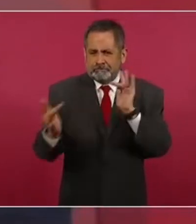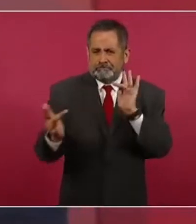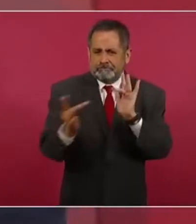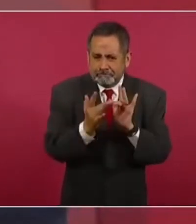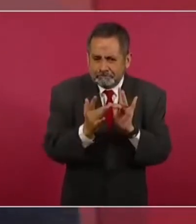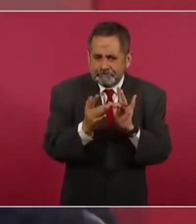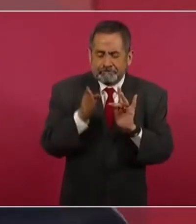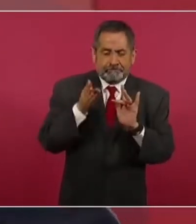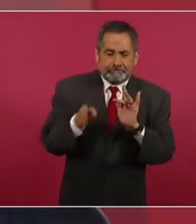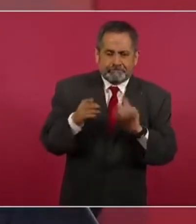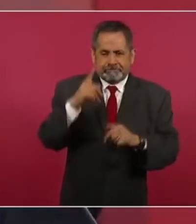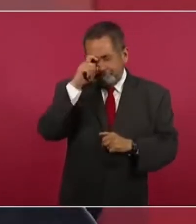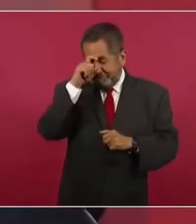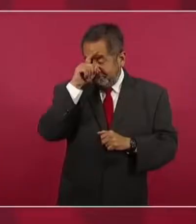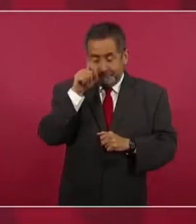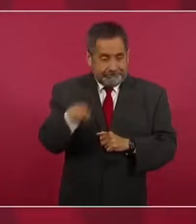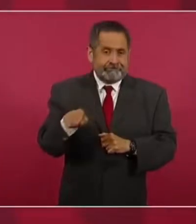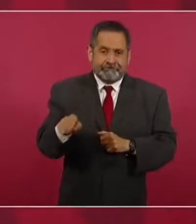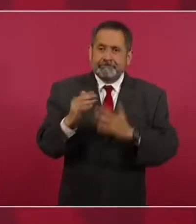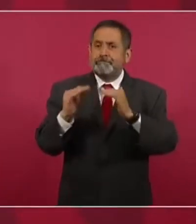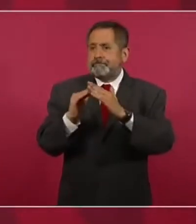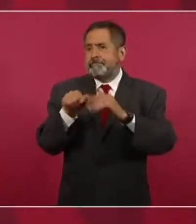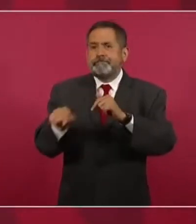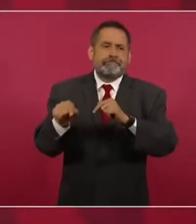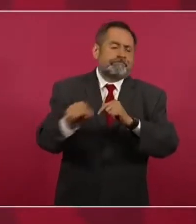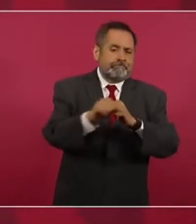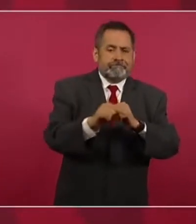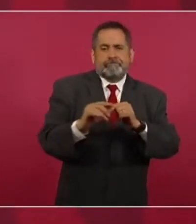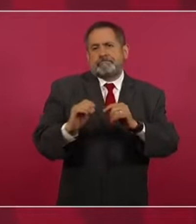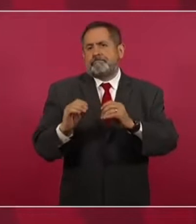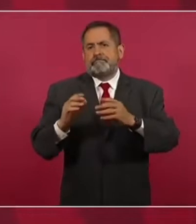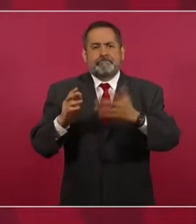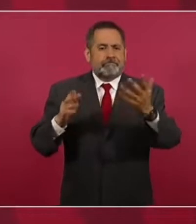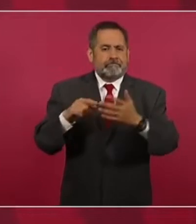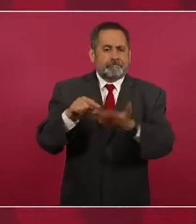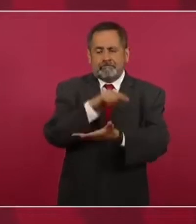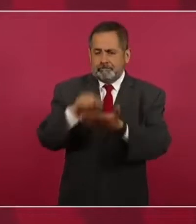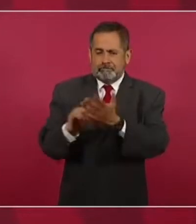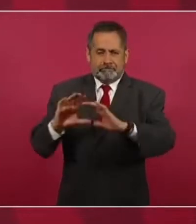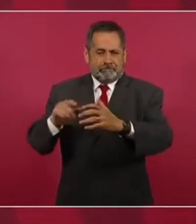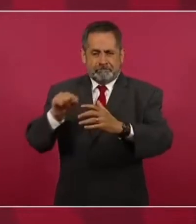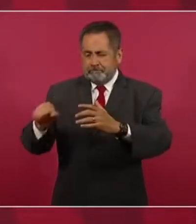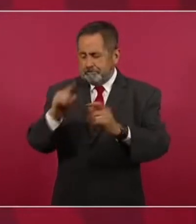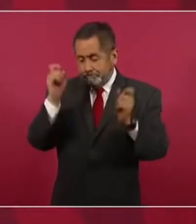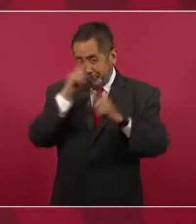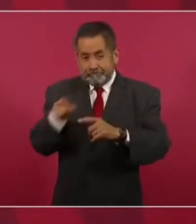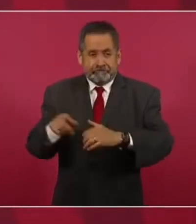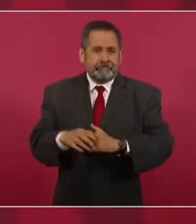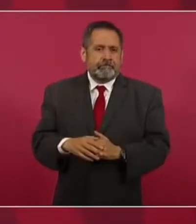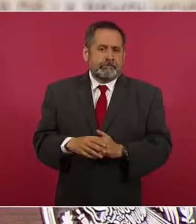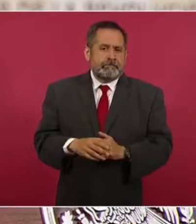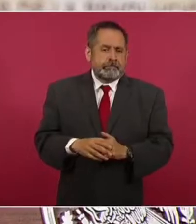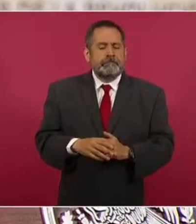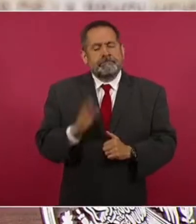directa a los hogares o a las localidades. Ya